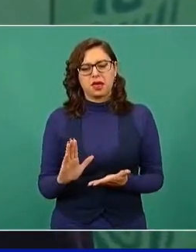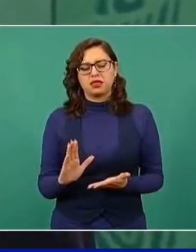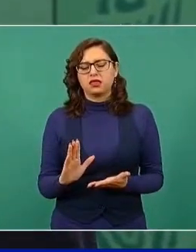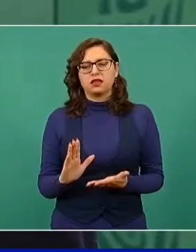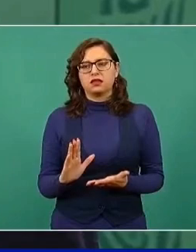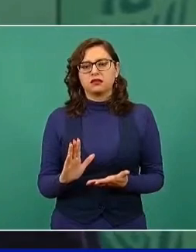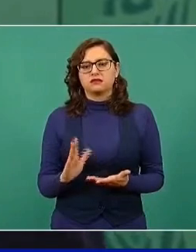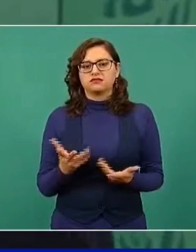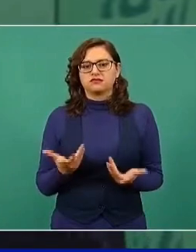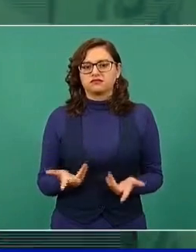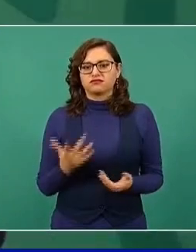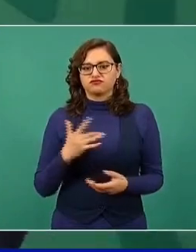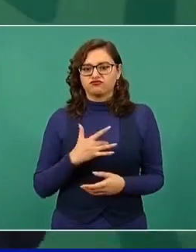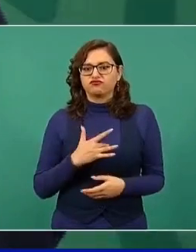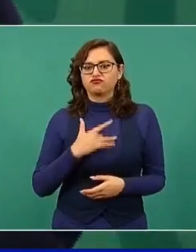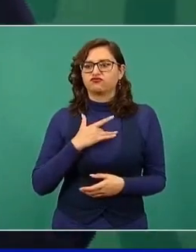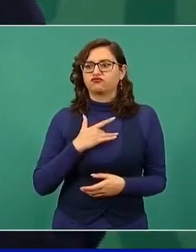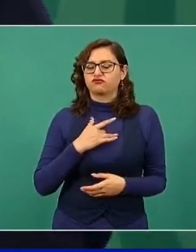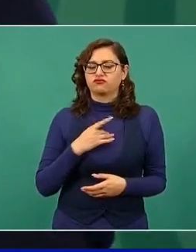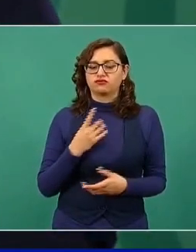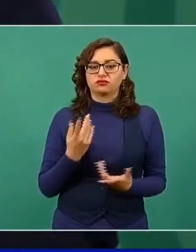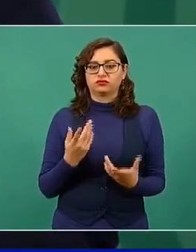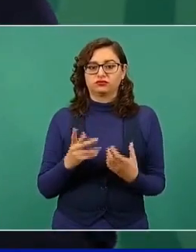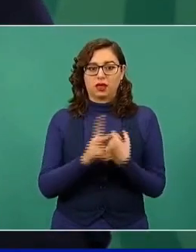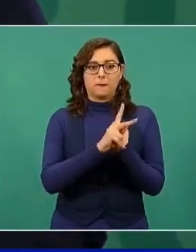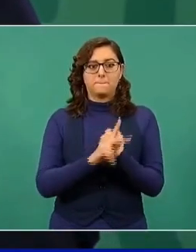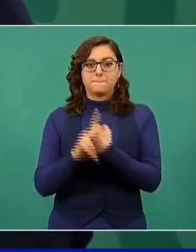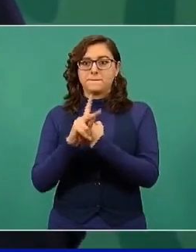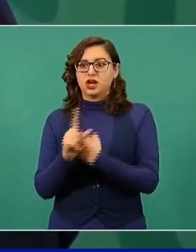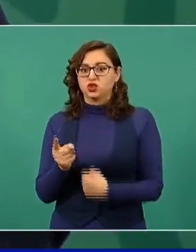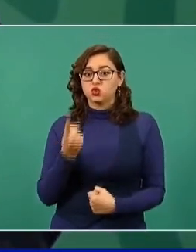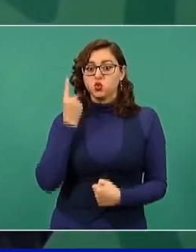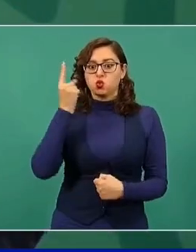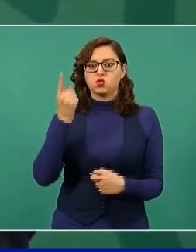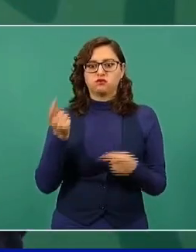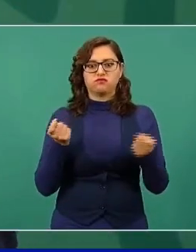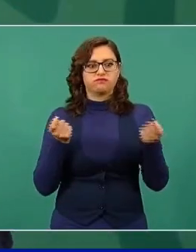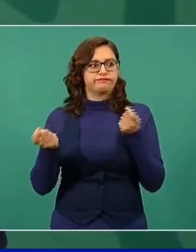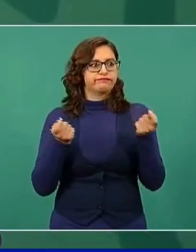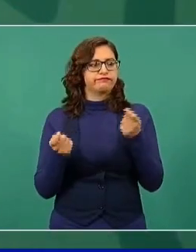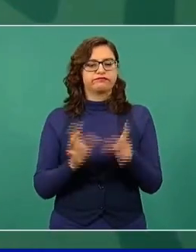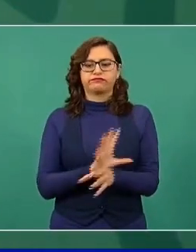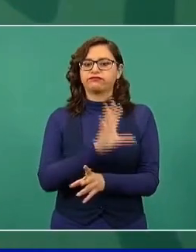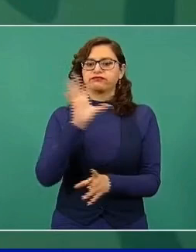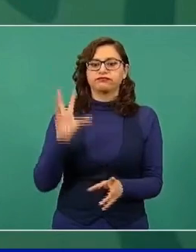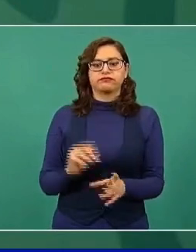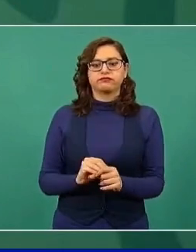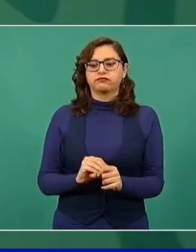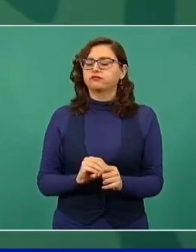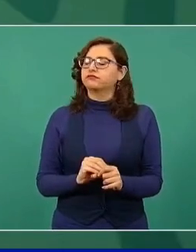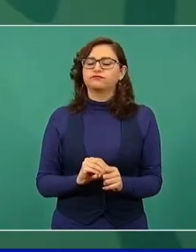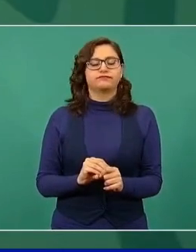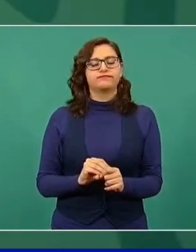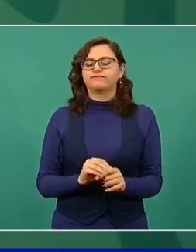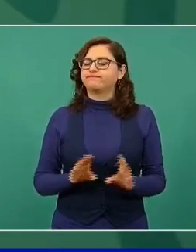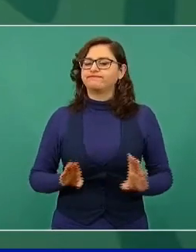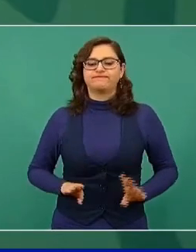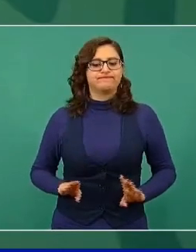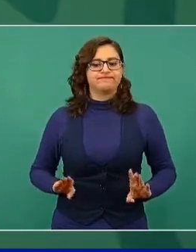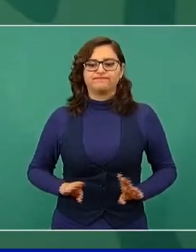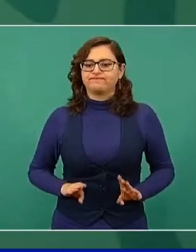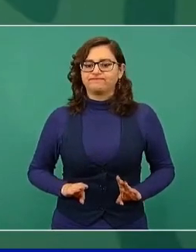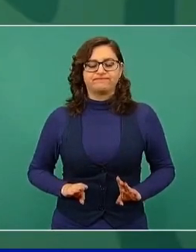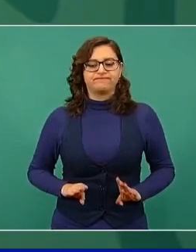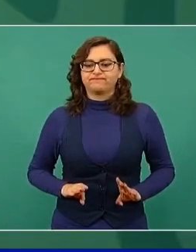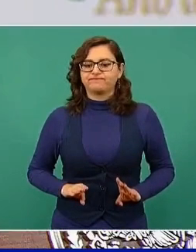hacer una hegemonía, de ningún país, porque si no hay equilibrios se van a